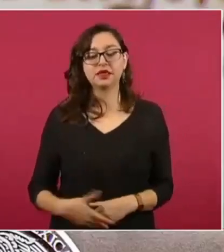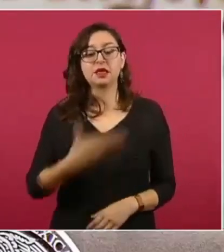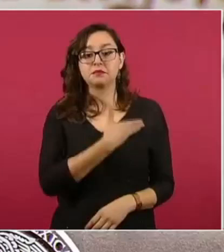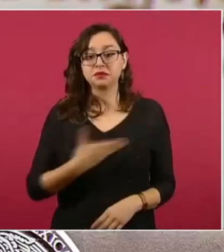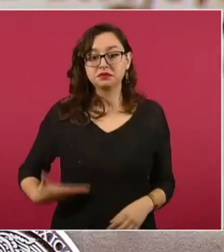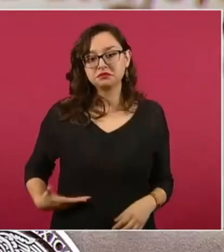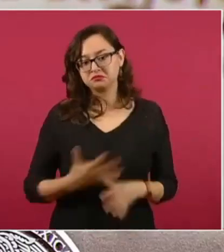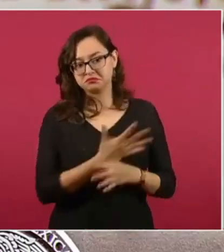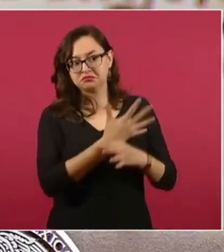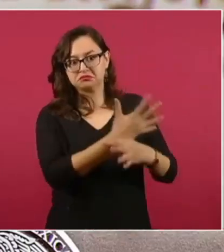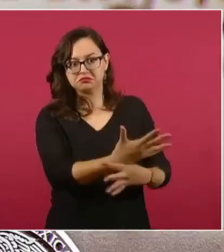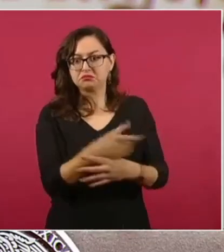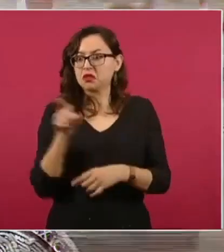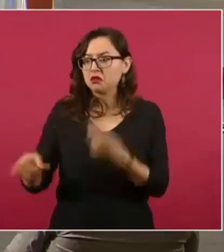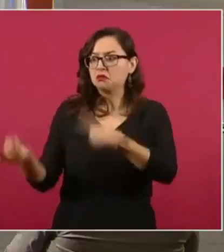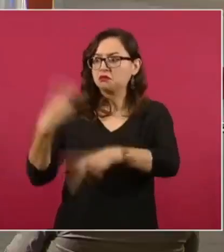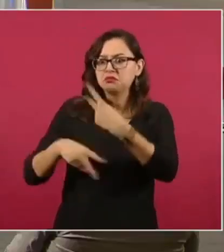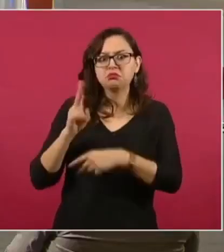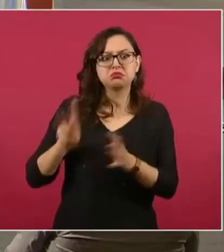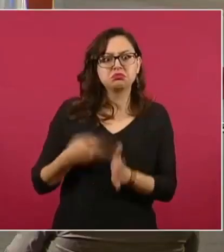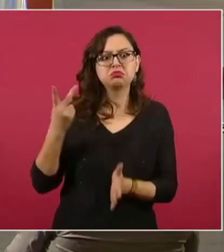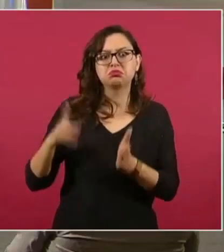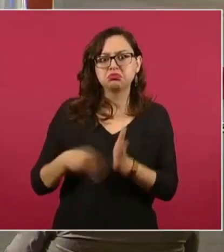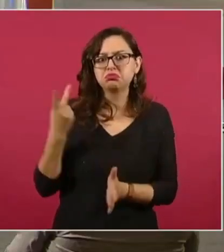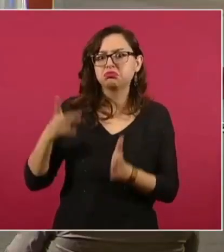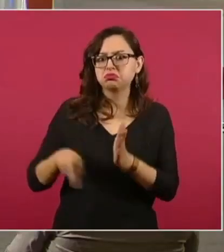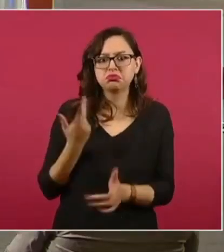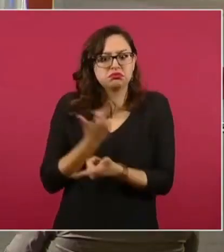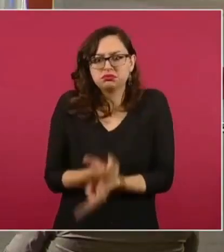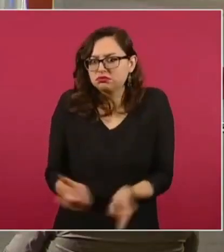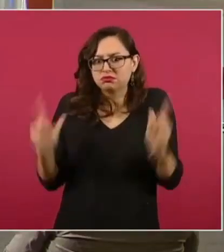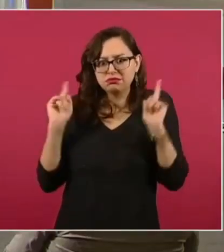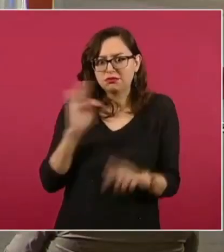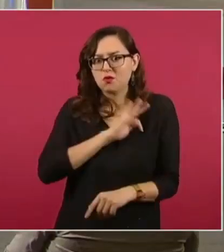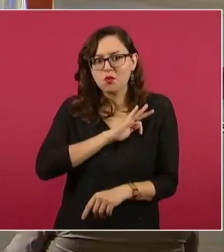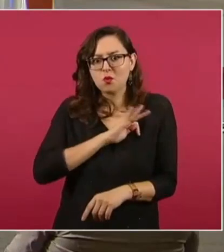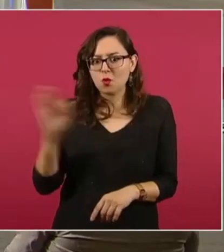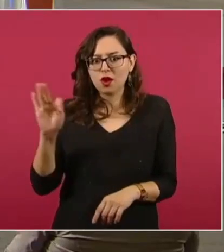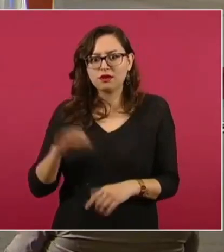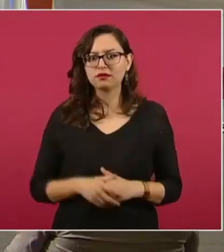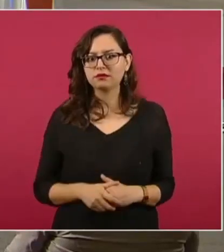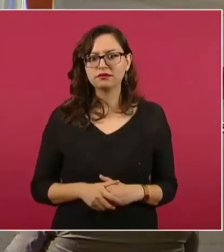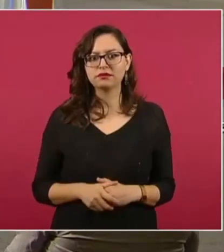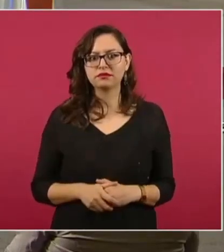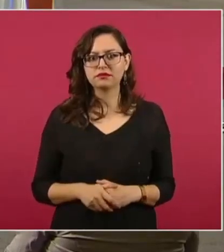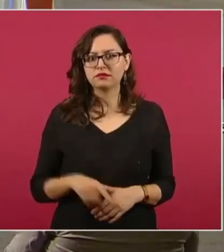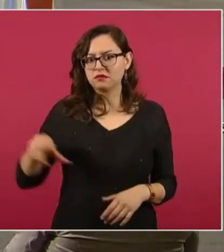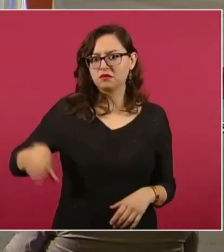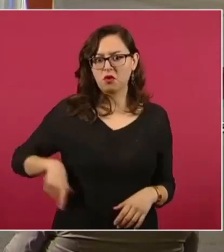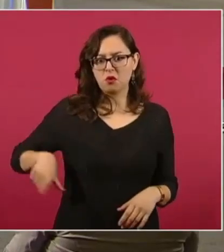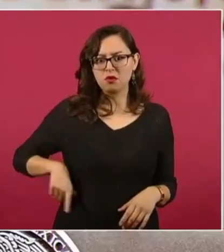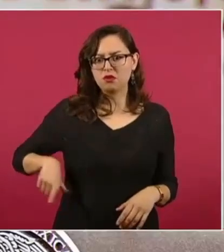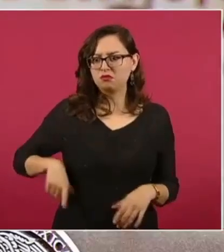es bienvenida las veces que quiera asistir a esta conferencia de prensa y en este gobierno